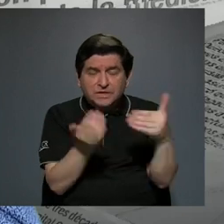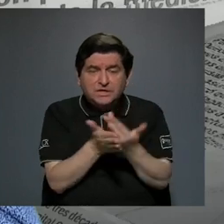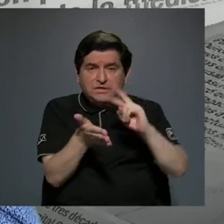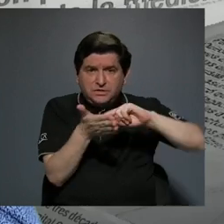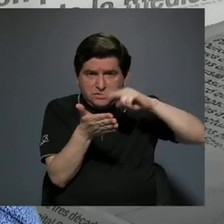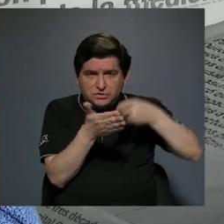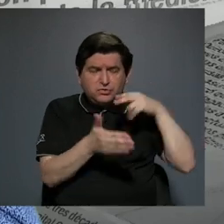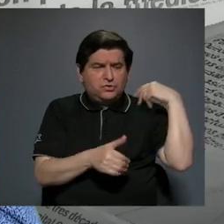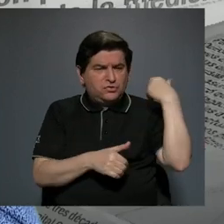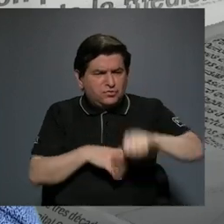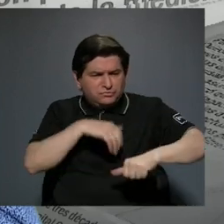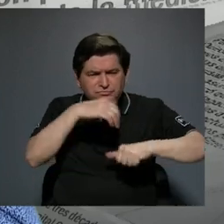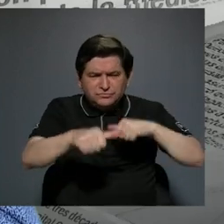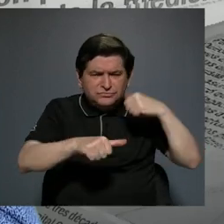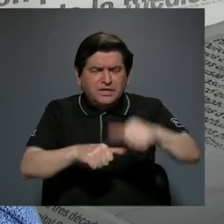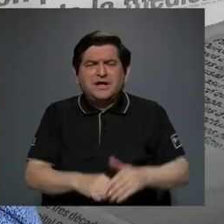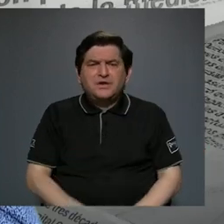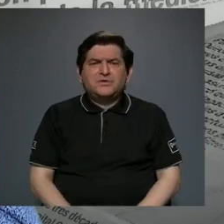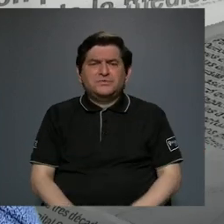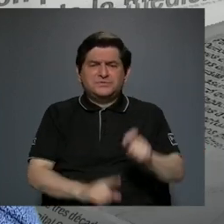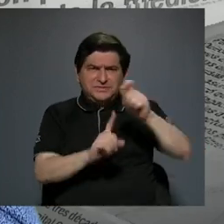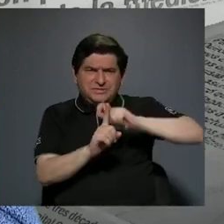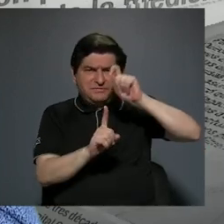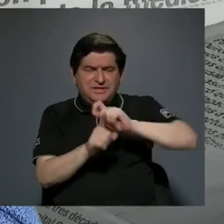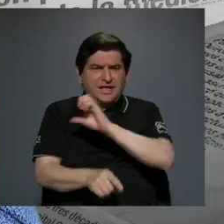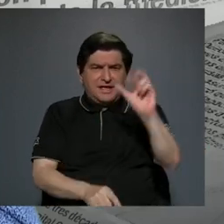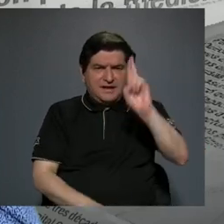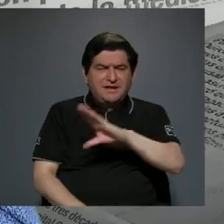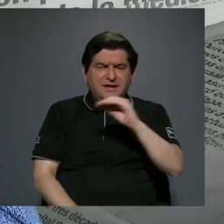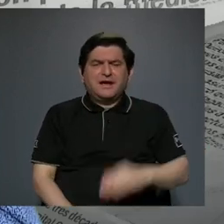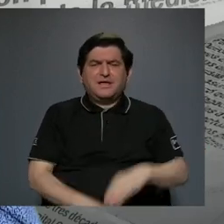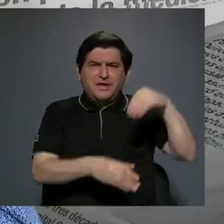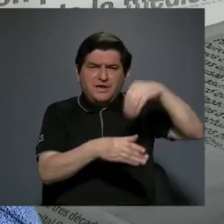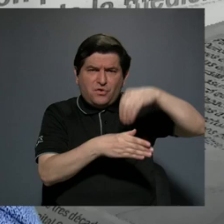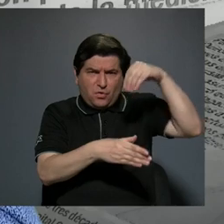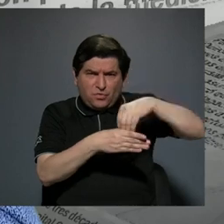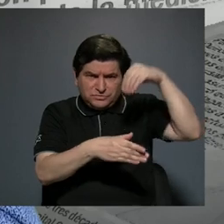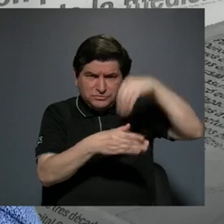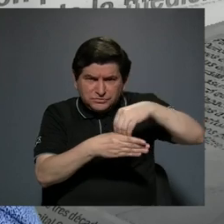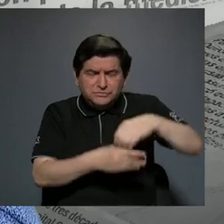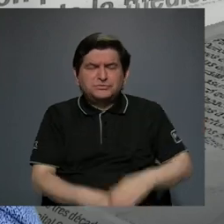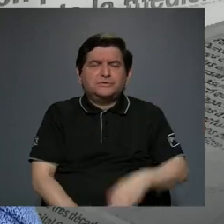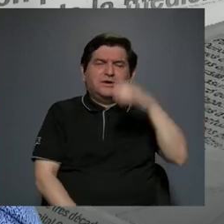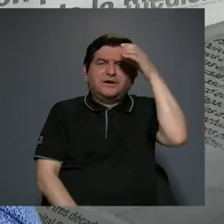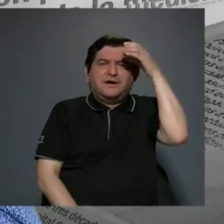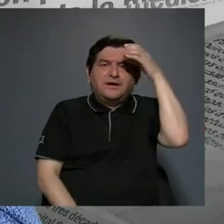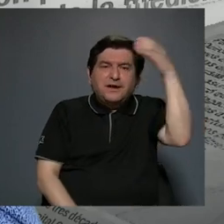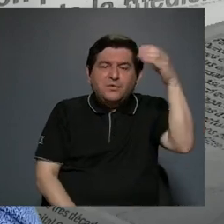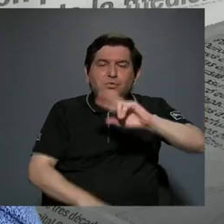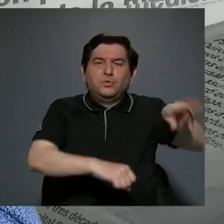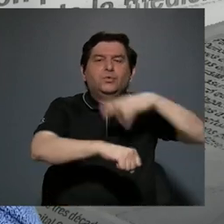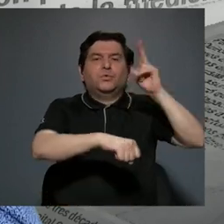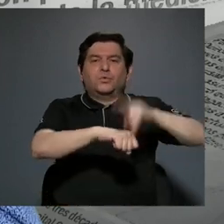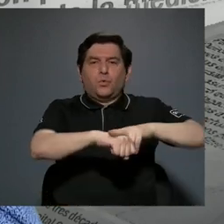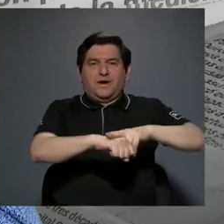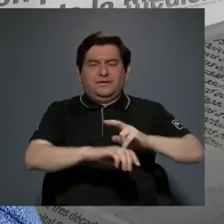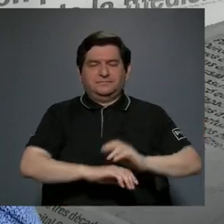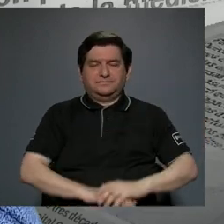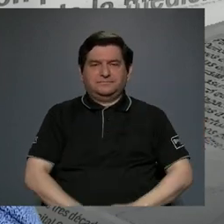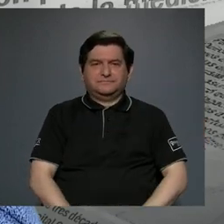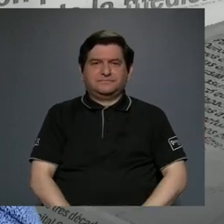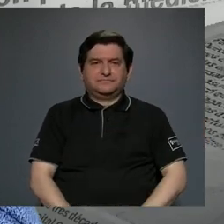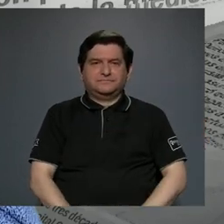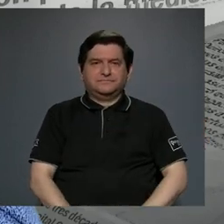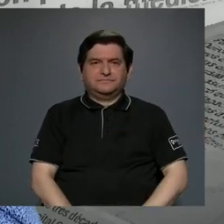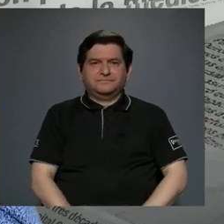es la lucha bananera en Costa Rica y los aportes a la cultura nacional. Así